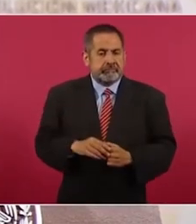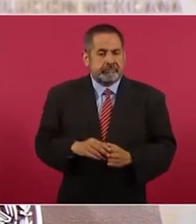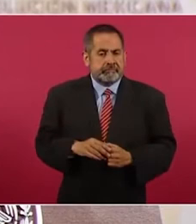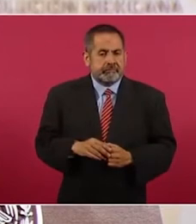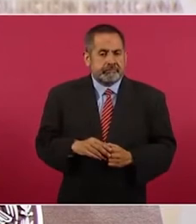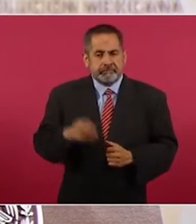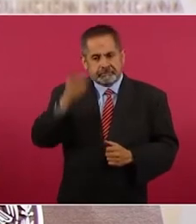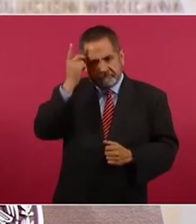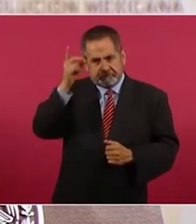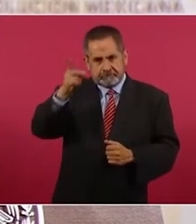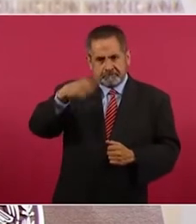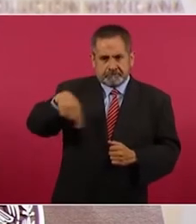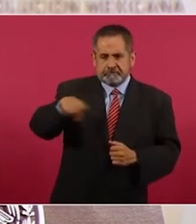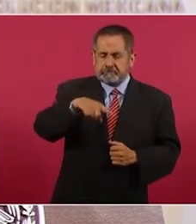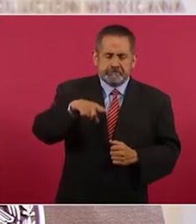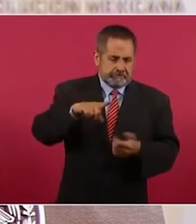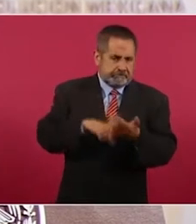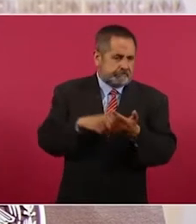Concesionarios